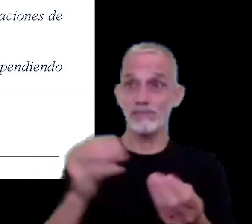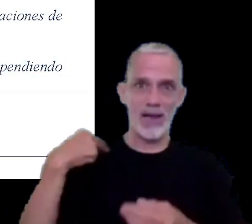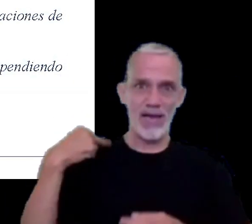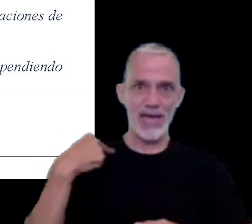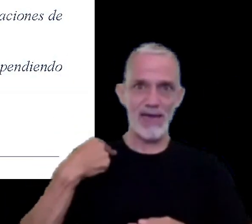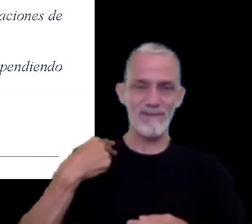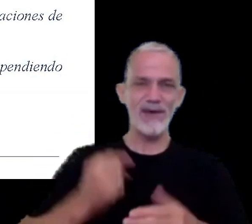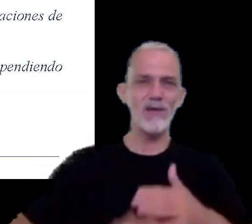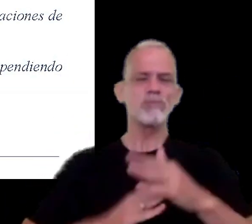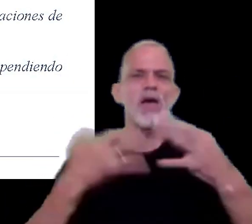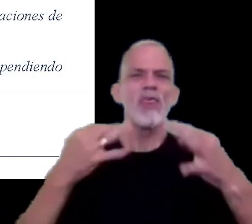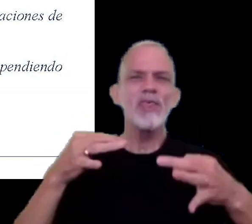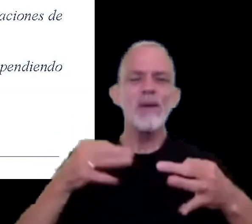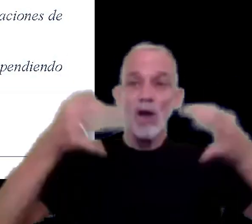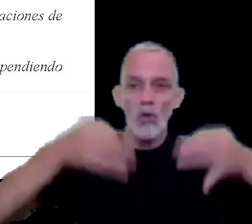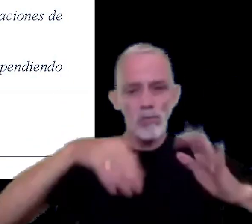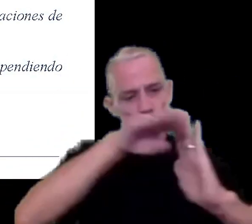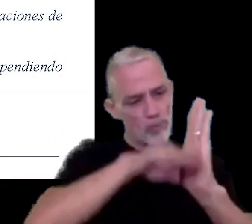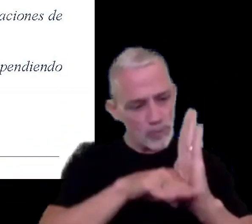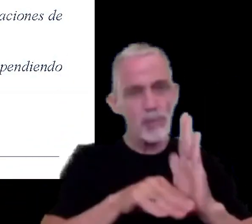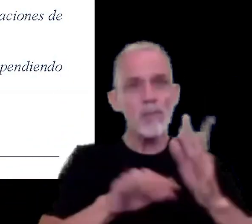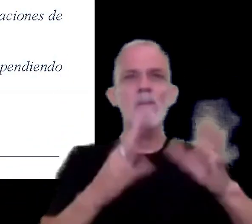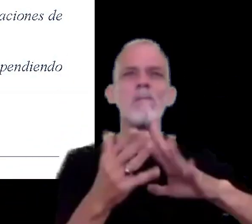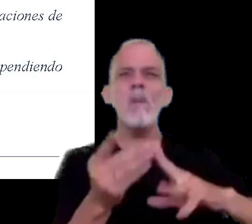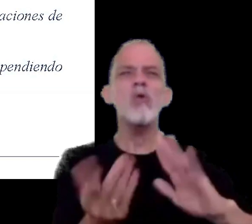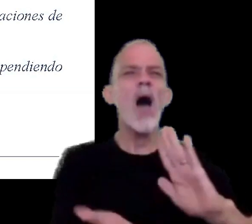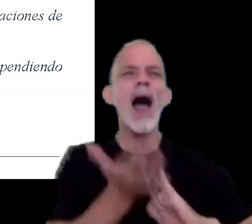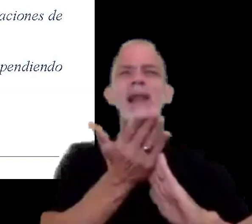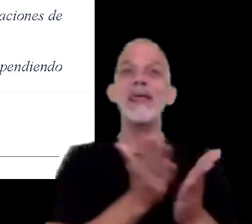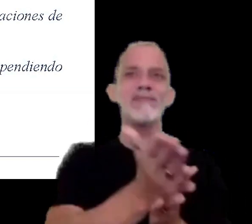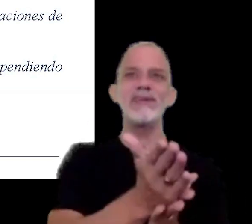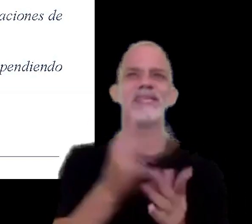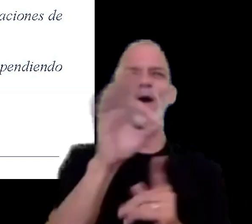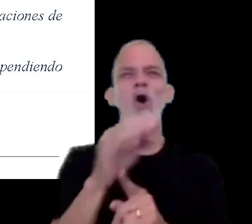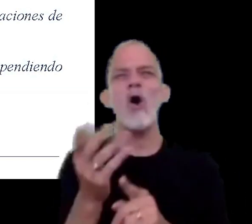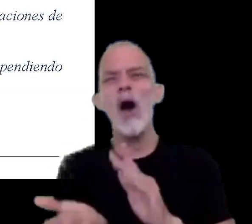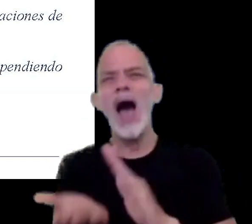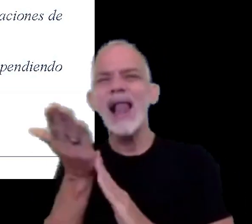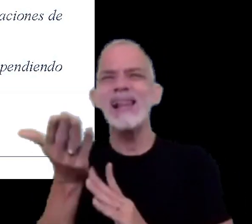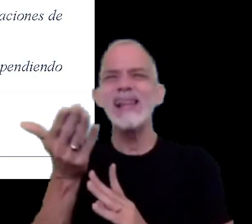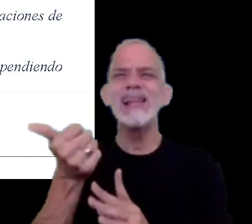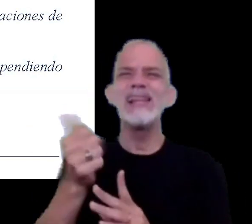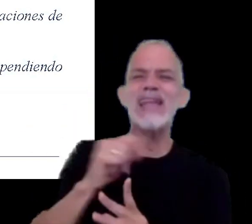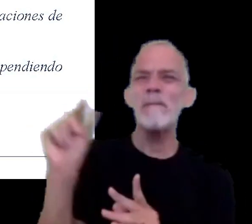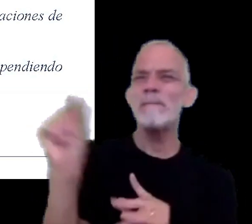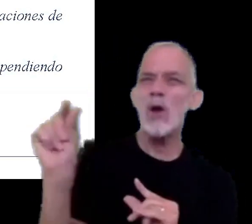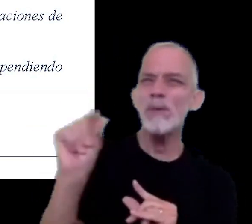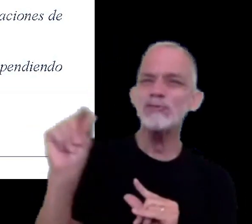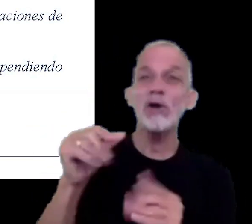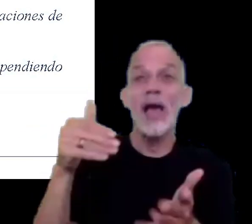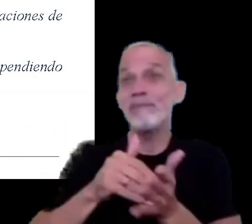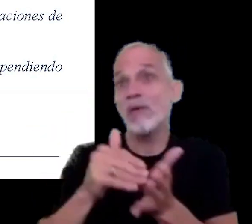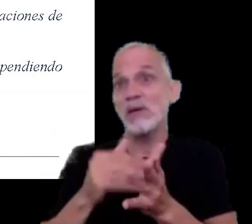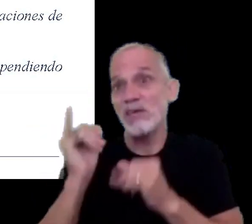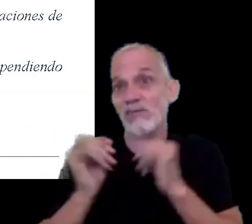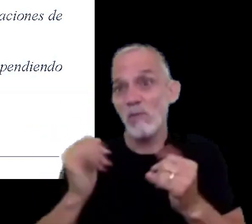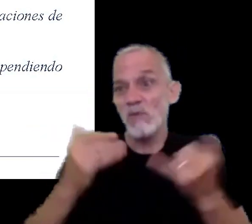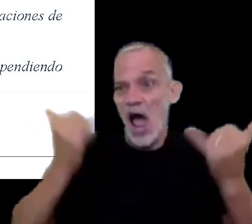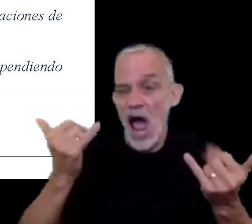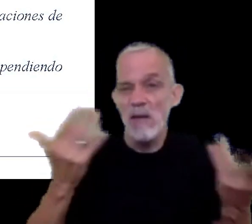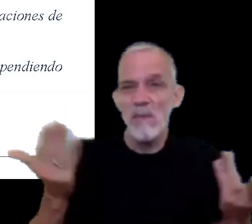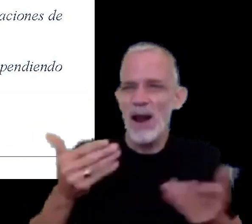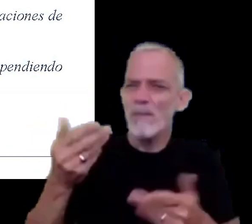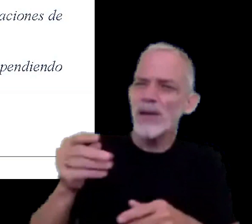podrán cumplir con el módulo alta definitiva o alta provisoria dependiendo de la información que cuenten para dar